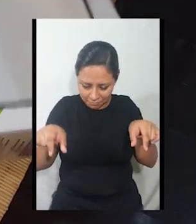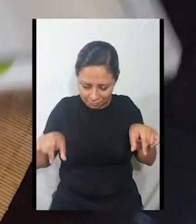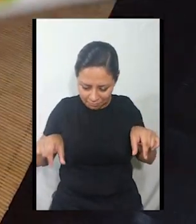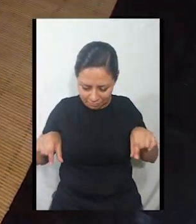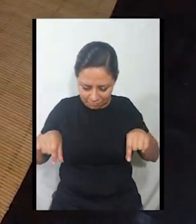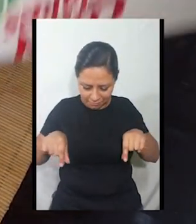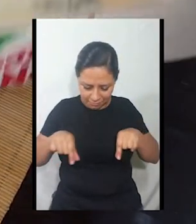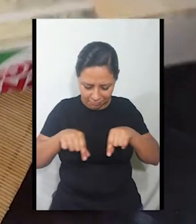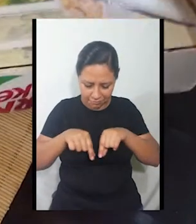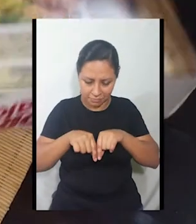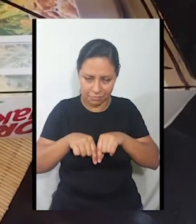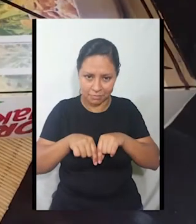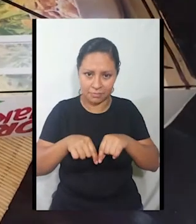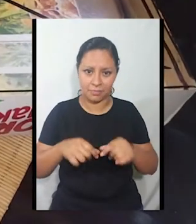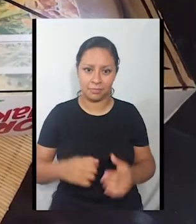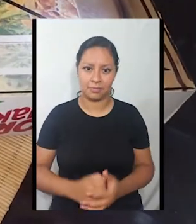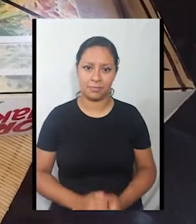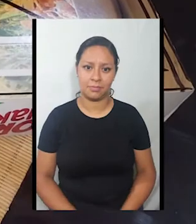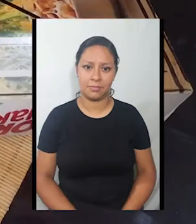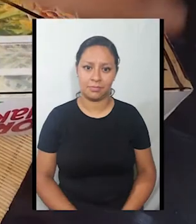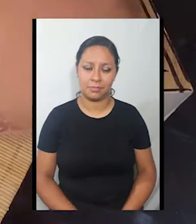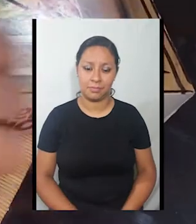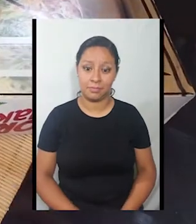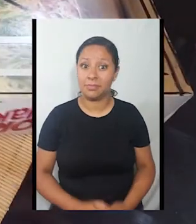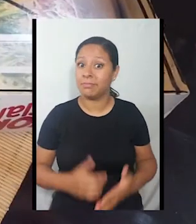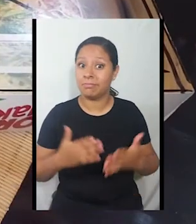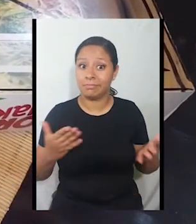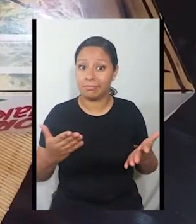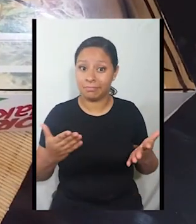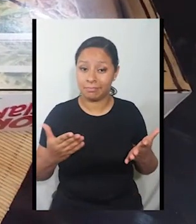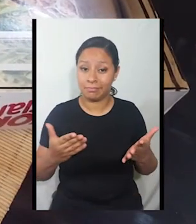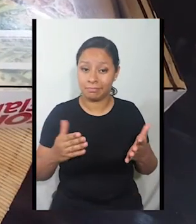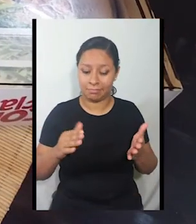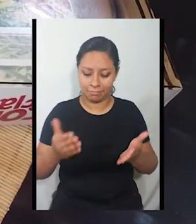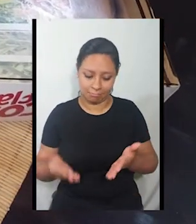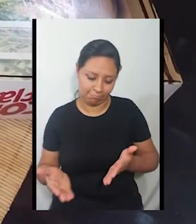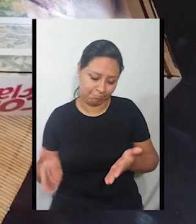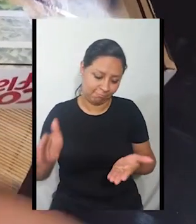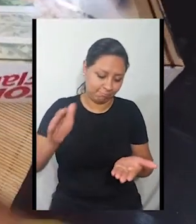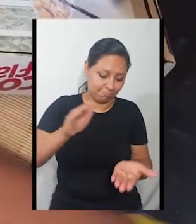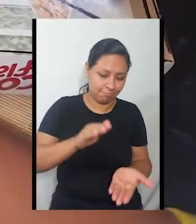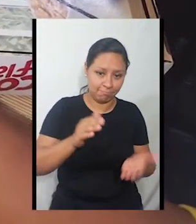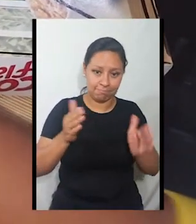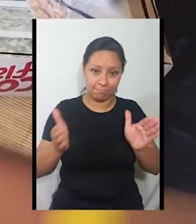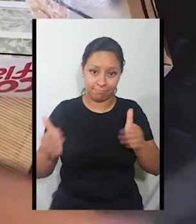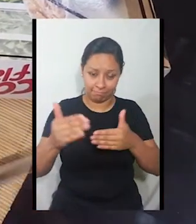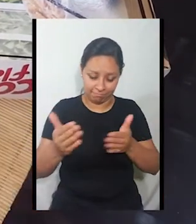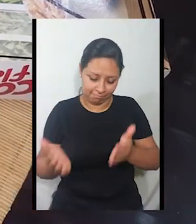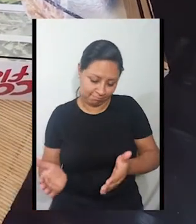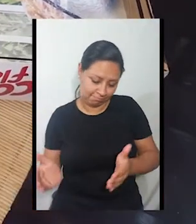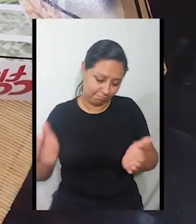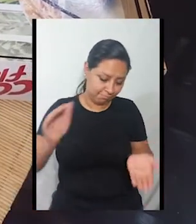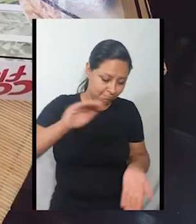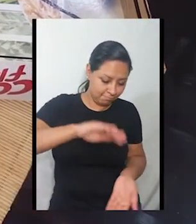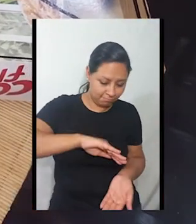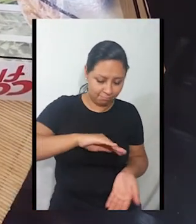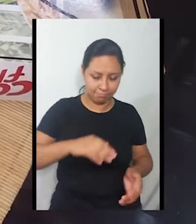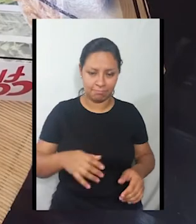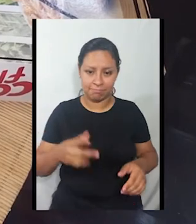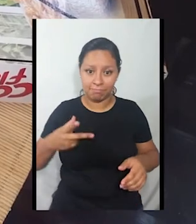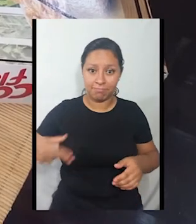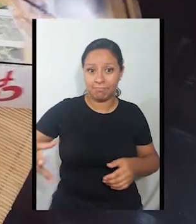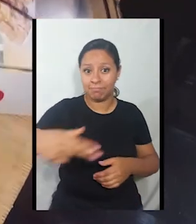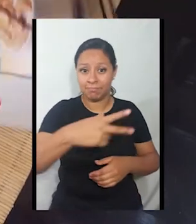vamos a cortar toda la parte de atrás. Así es, vamos a hacer el mismo procedimiento.